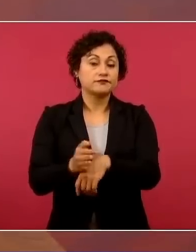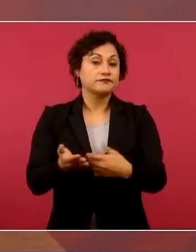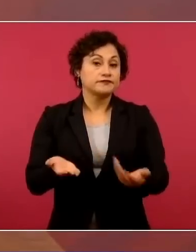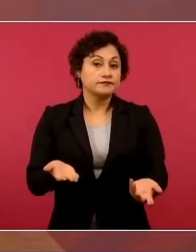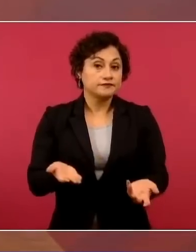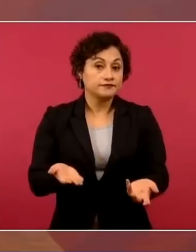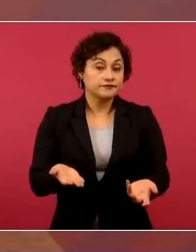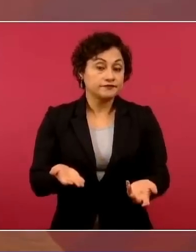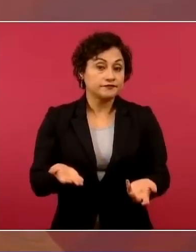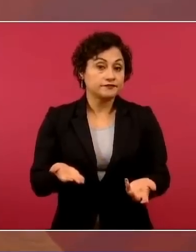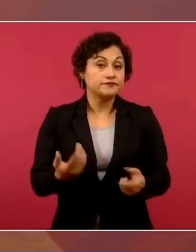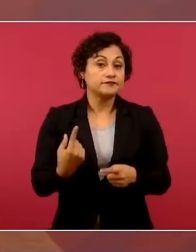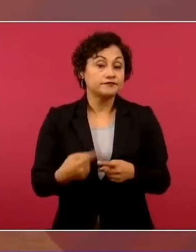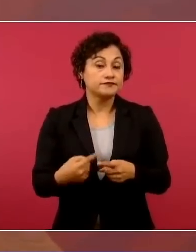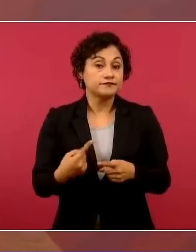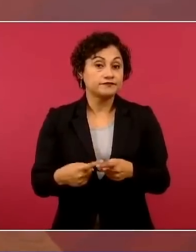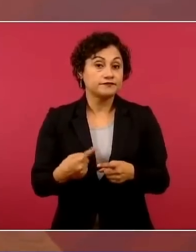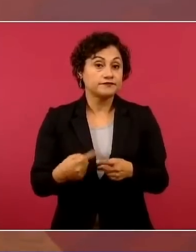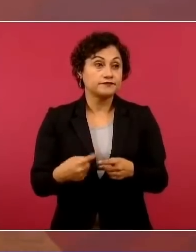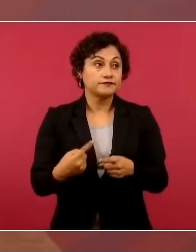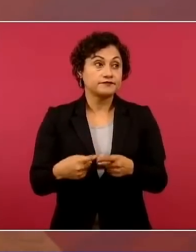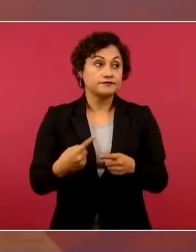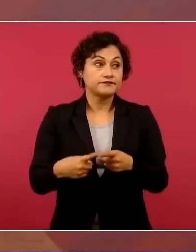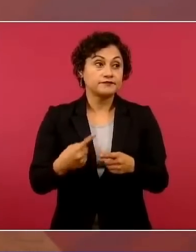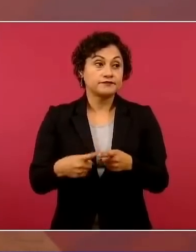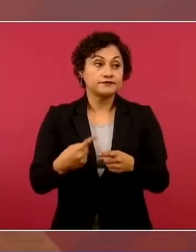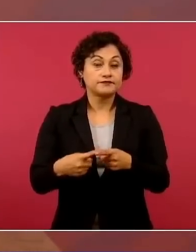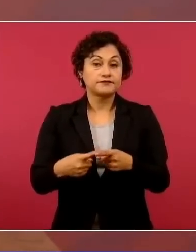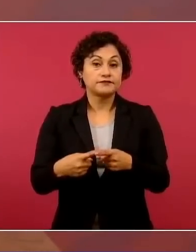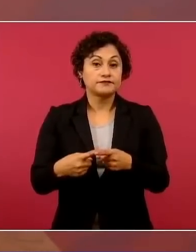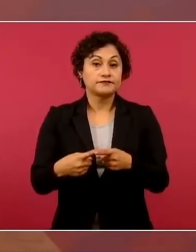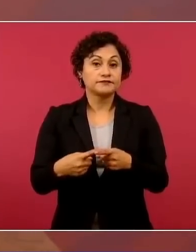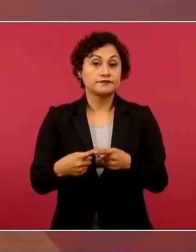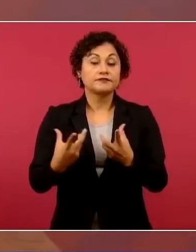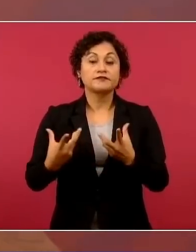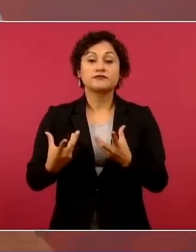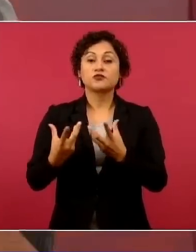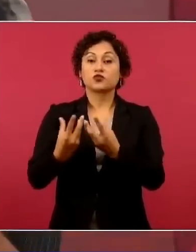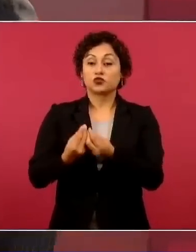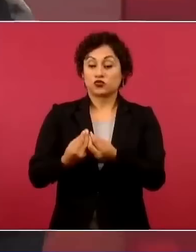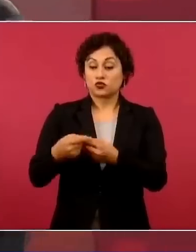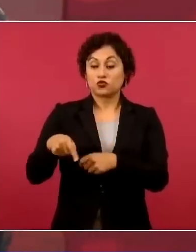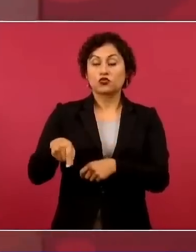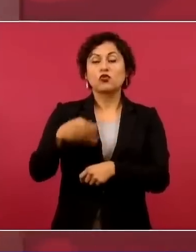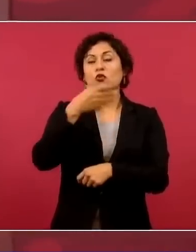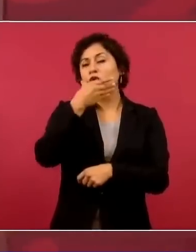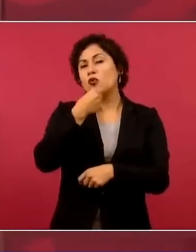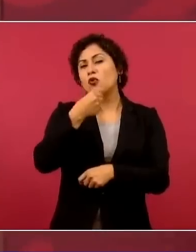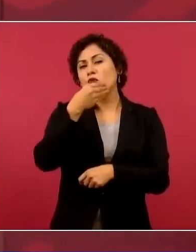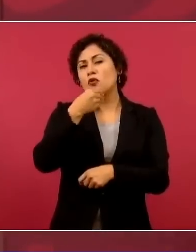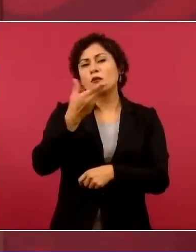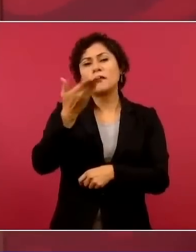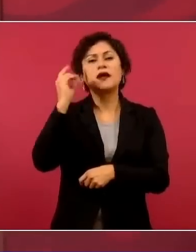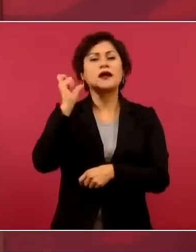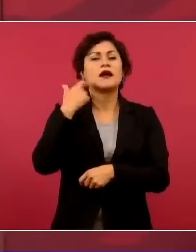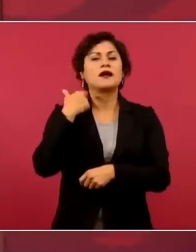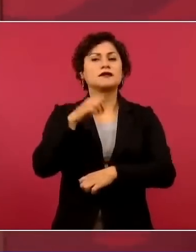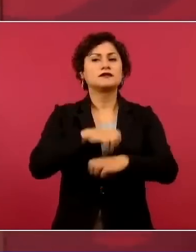Junto con un diplomático que fue embajador